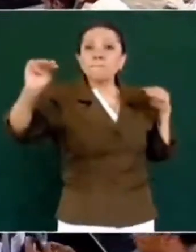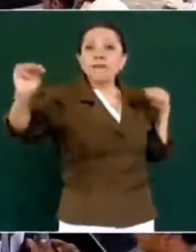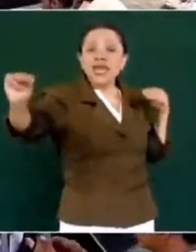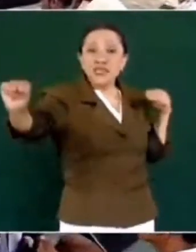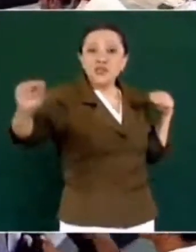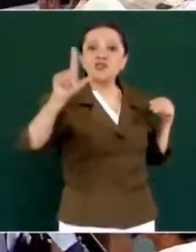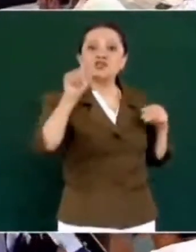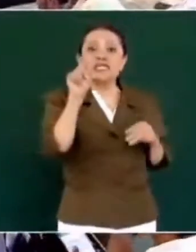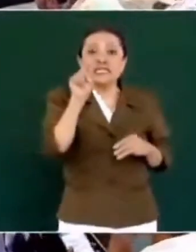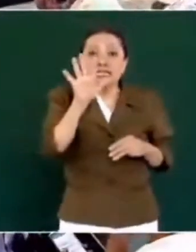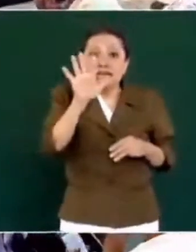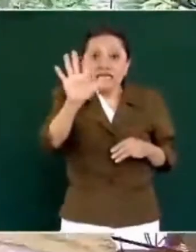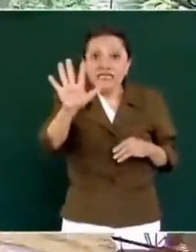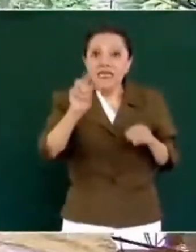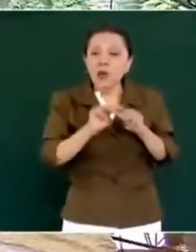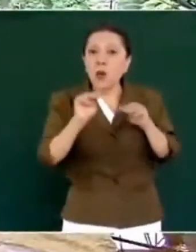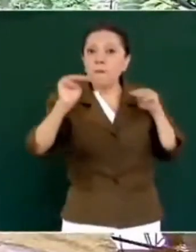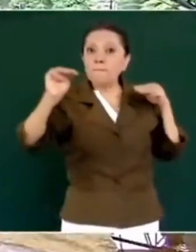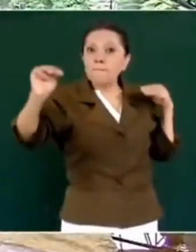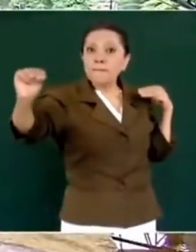75 metros de largo.